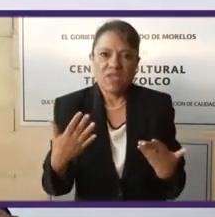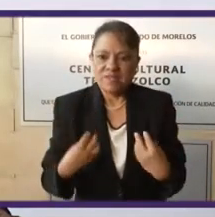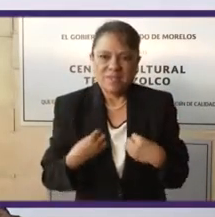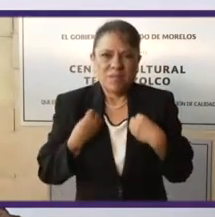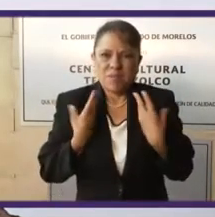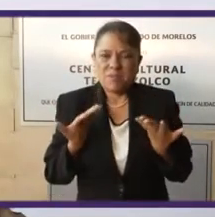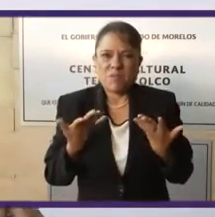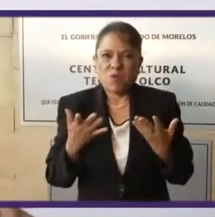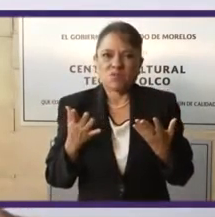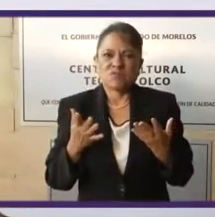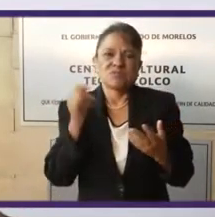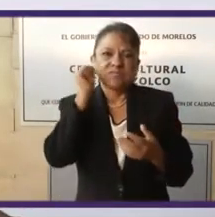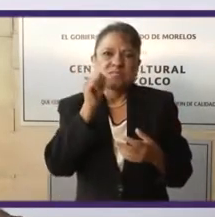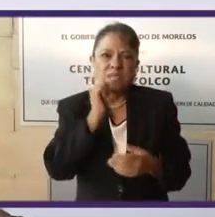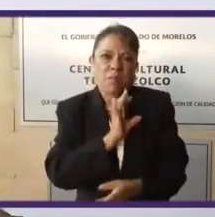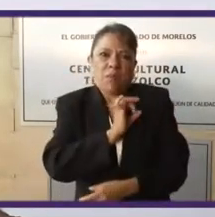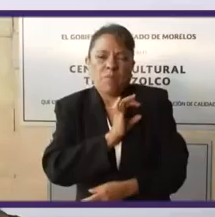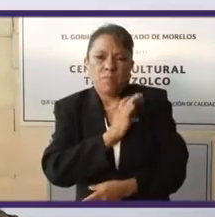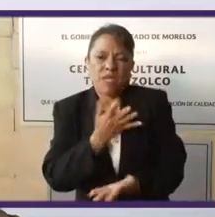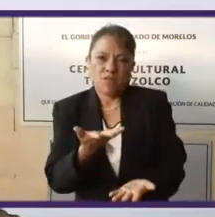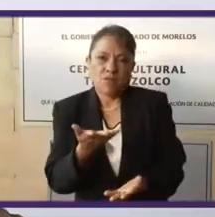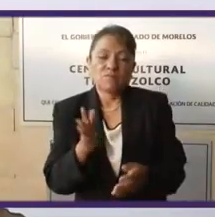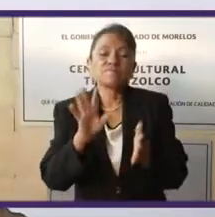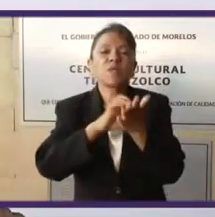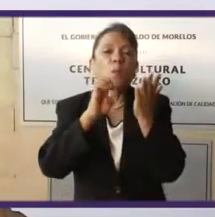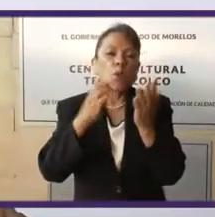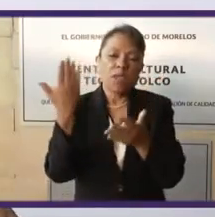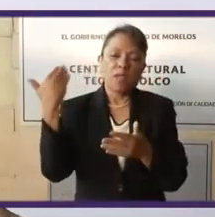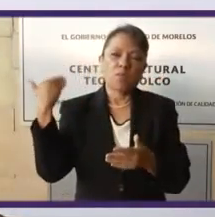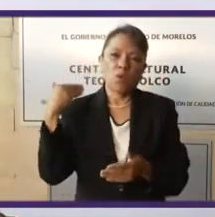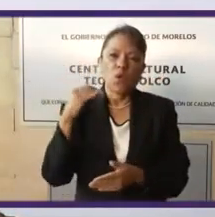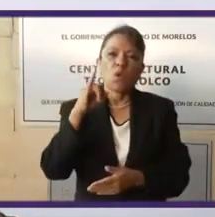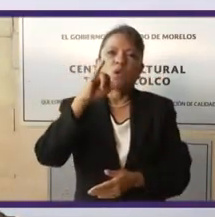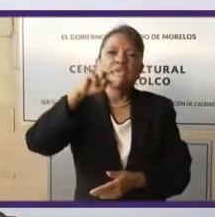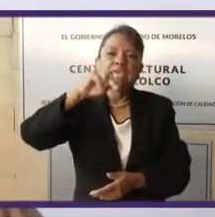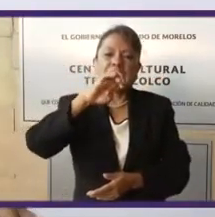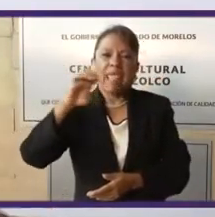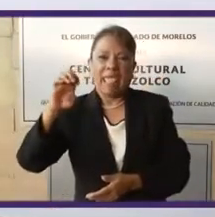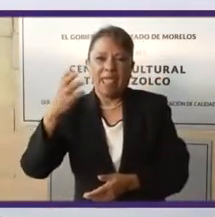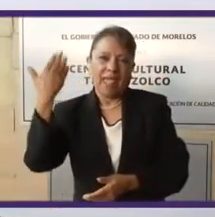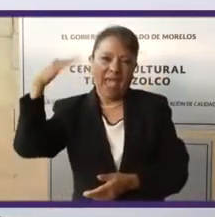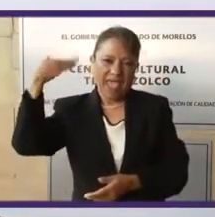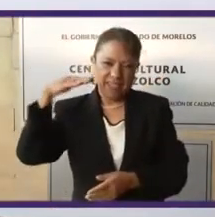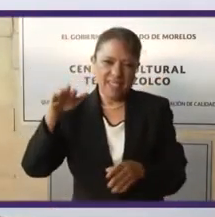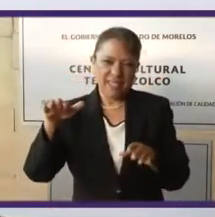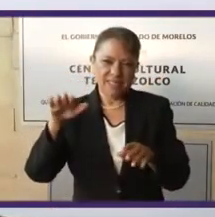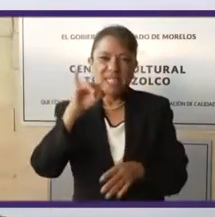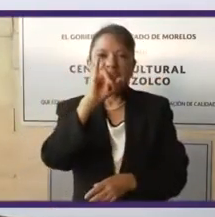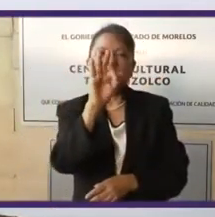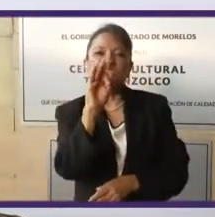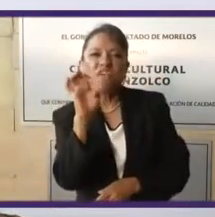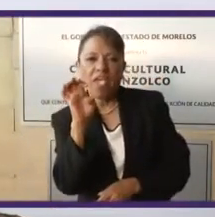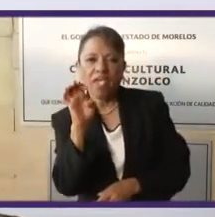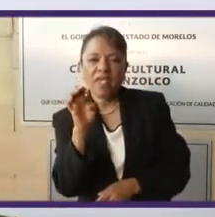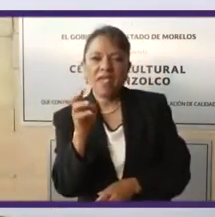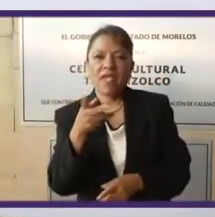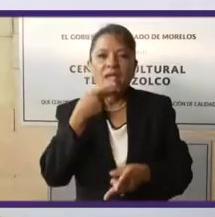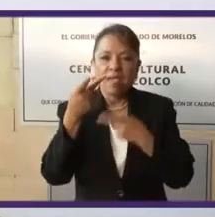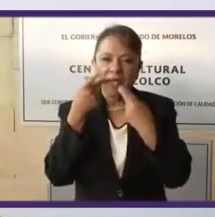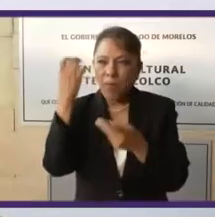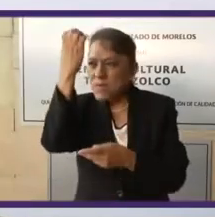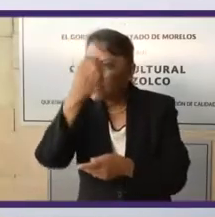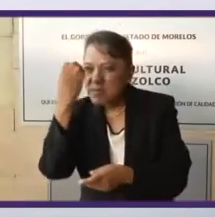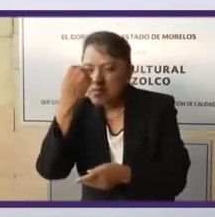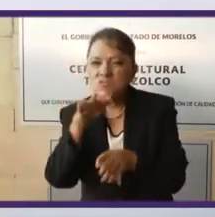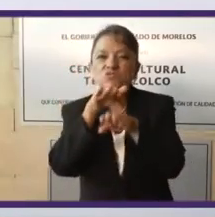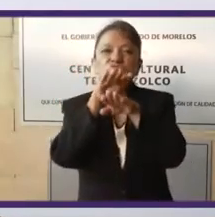camión o donde vayas y volteas a ver, a ver si no viene por ahí alguien a generar… Hay una sensación de inseguridad, de miedo